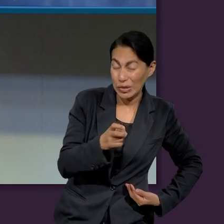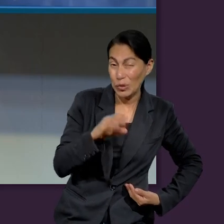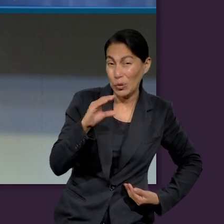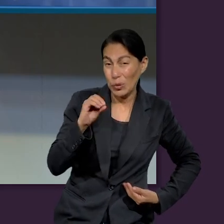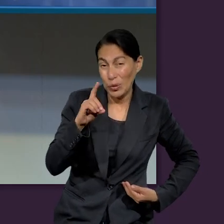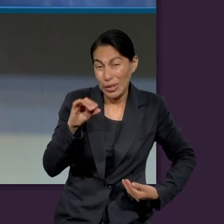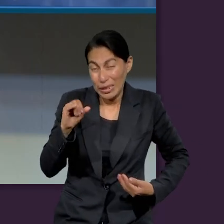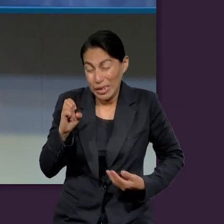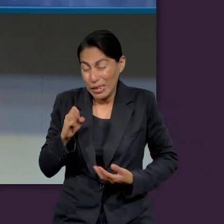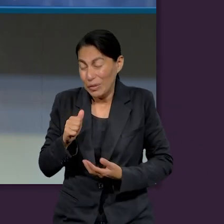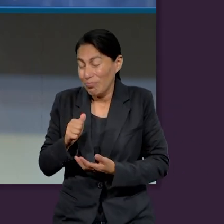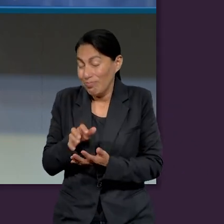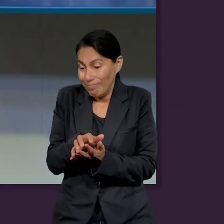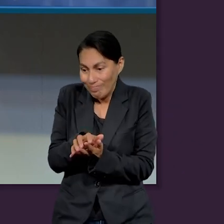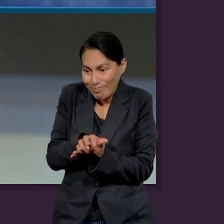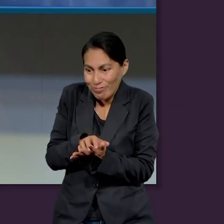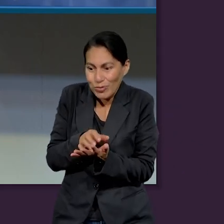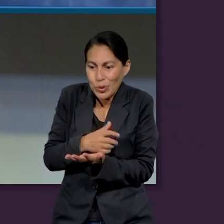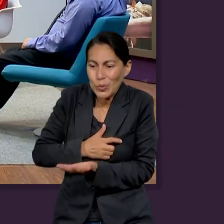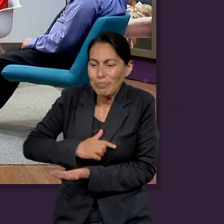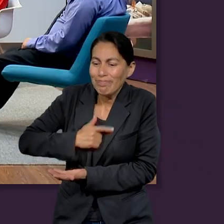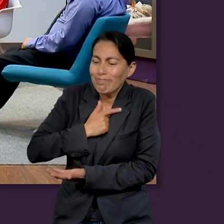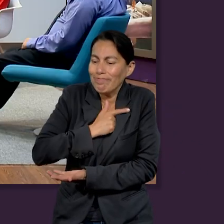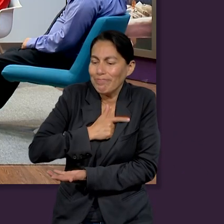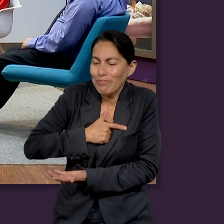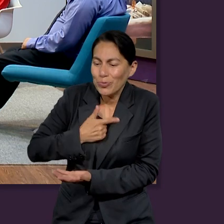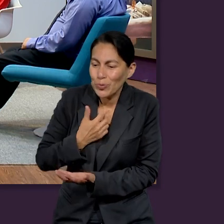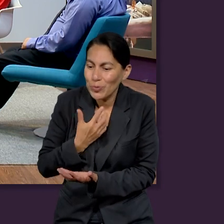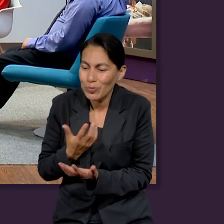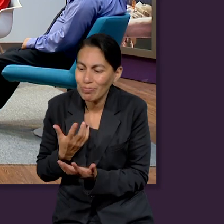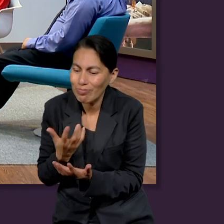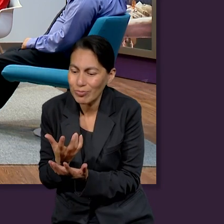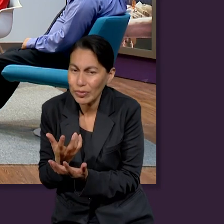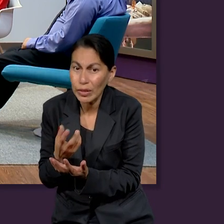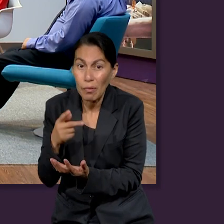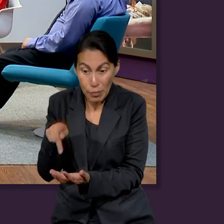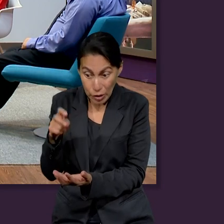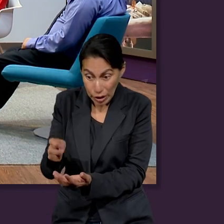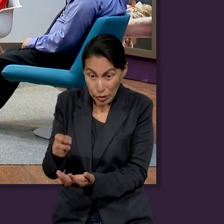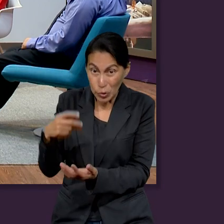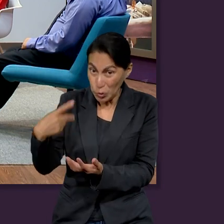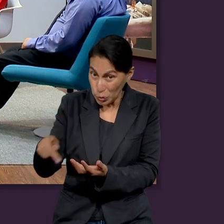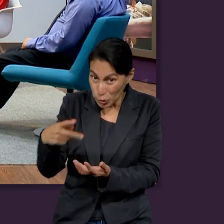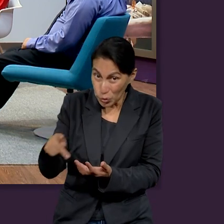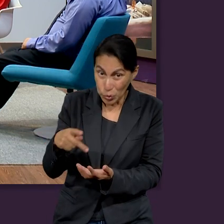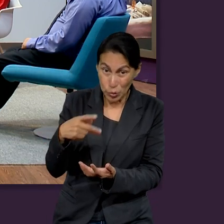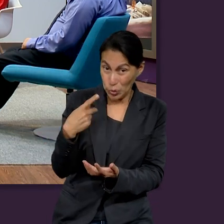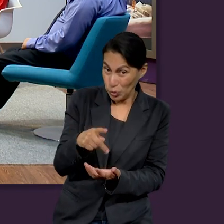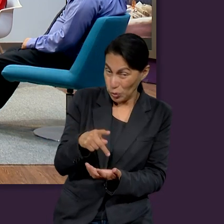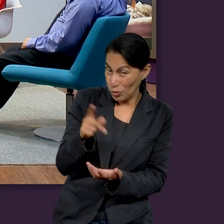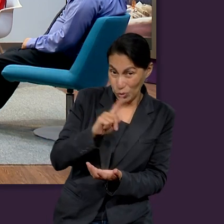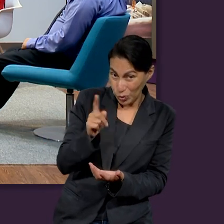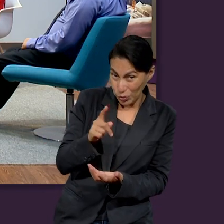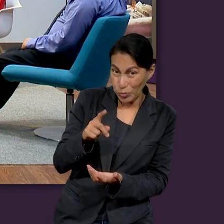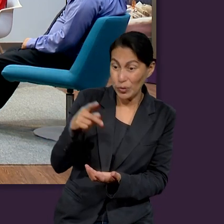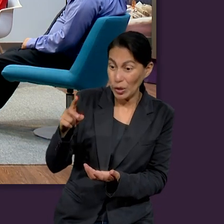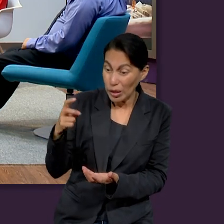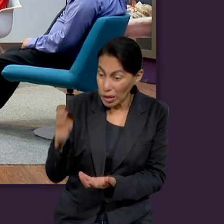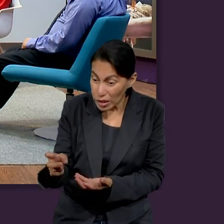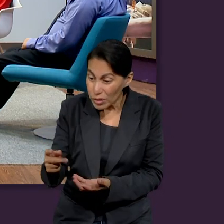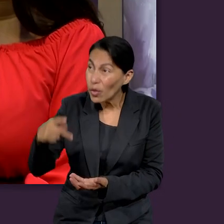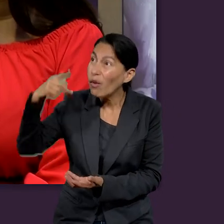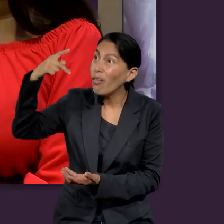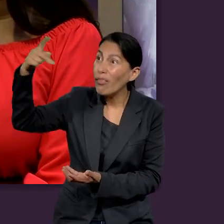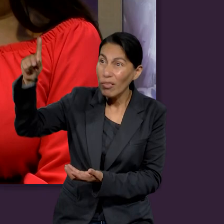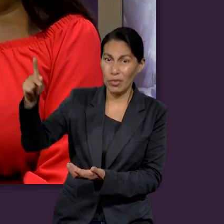él fue la codicia, codiciar estas... Algo que no le pertenecía. Esas cosas que no le pertenecían